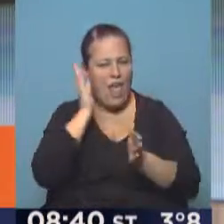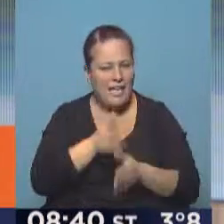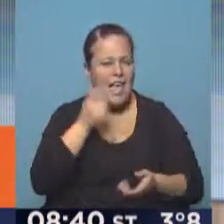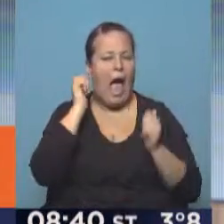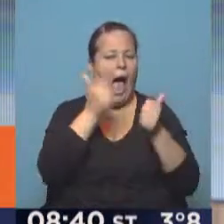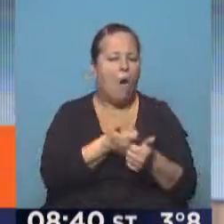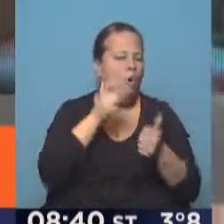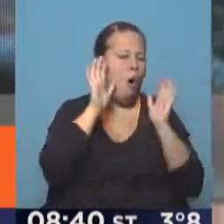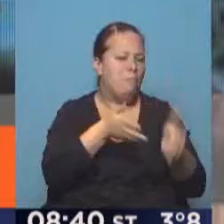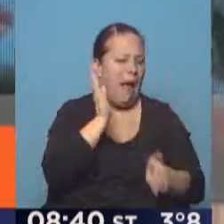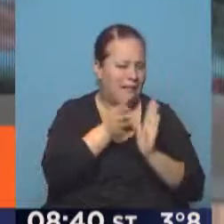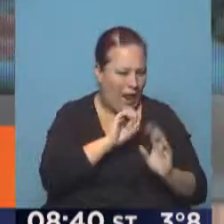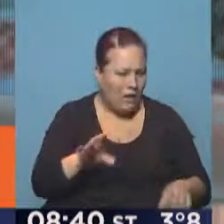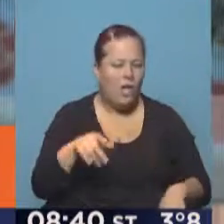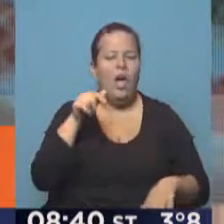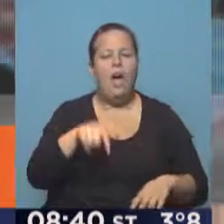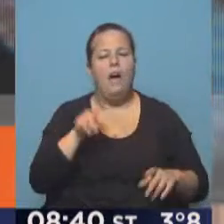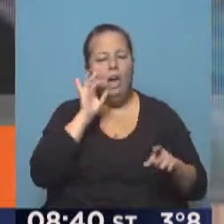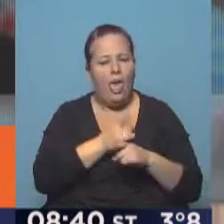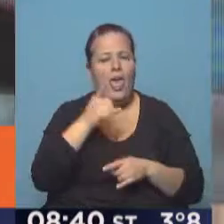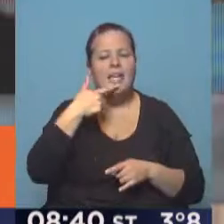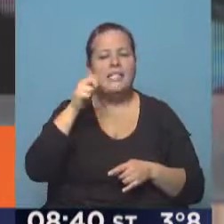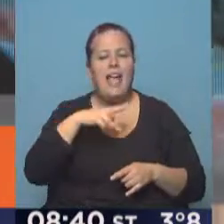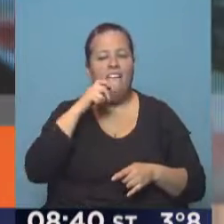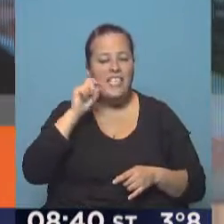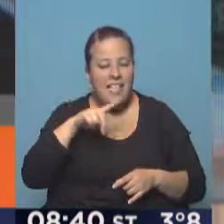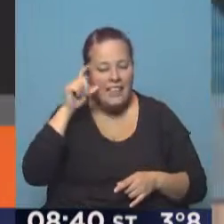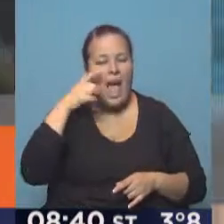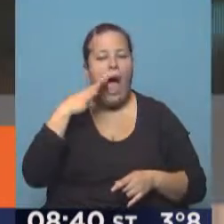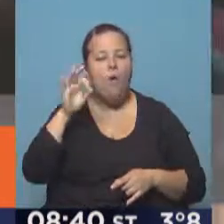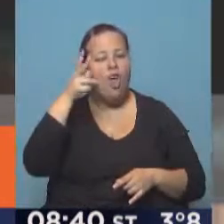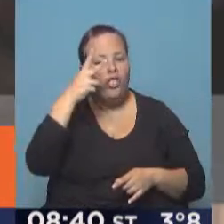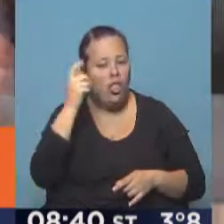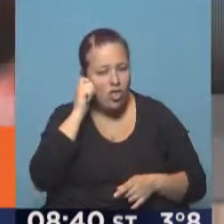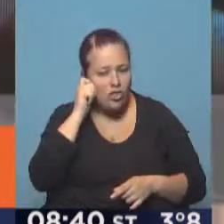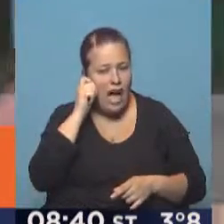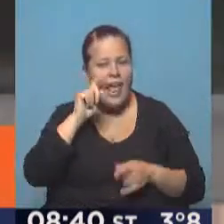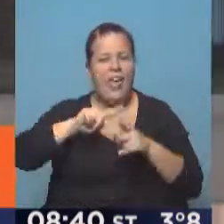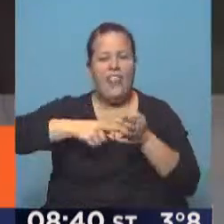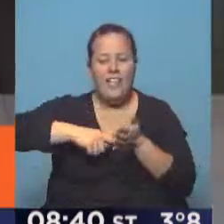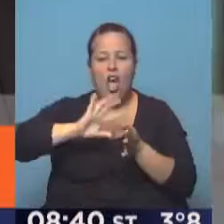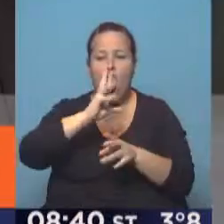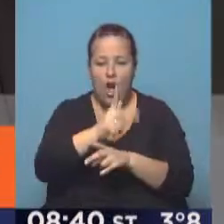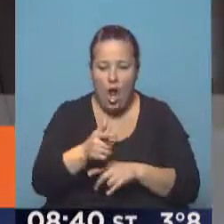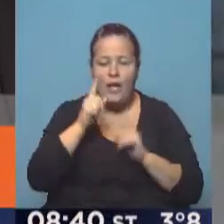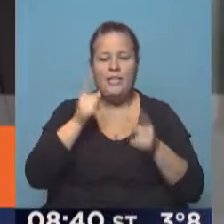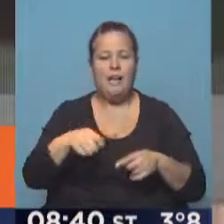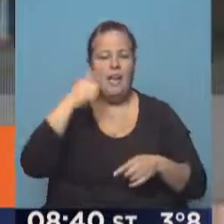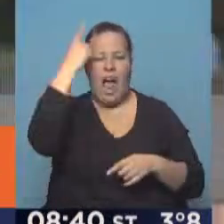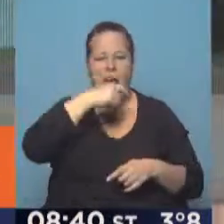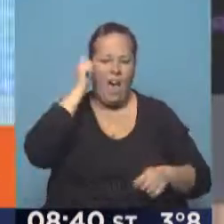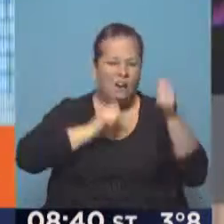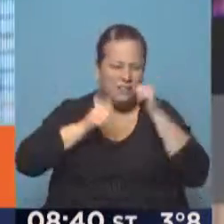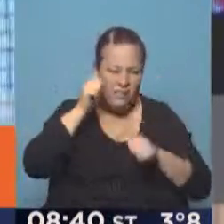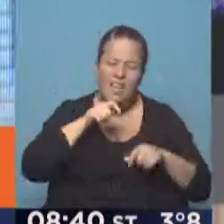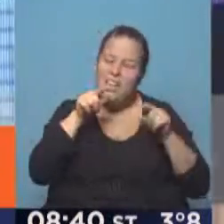abuso o maltrato. Hoy nos encontramos que en San Vicente a una abuela de 82 años con un destornillador no solo lo robaron, sino le desfiguraron el rostro.